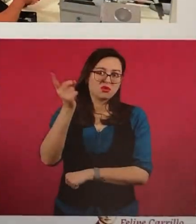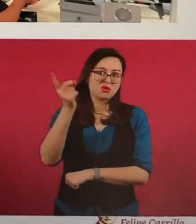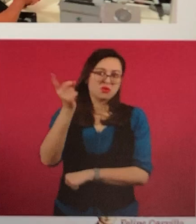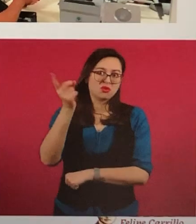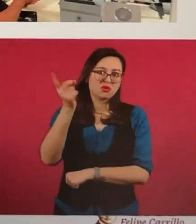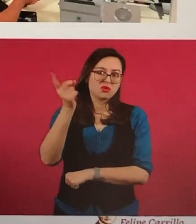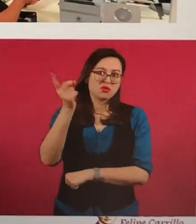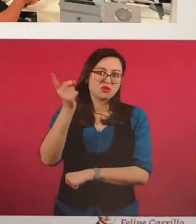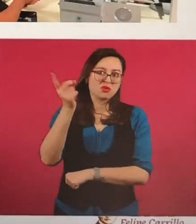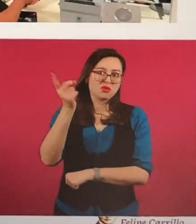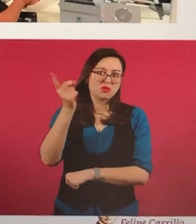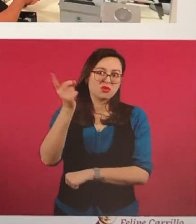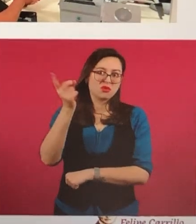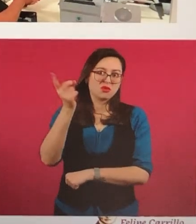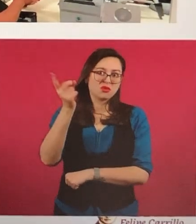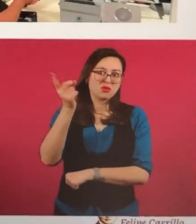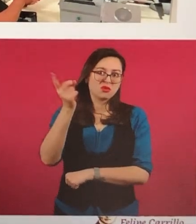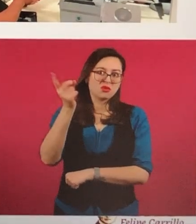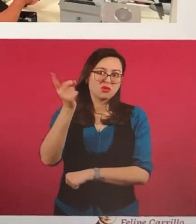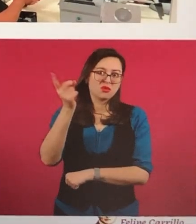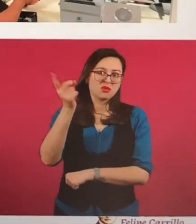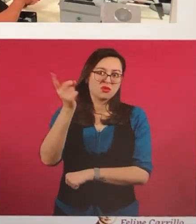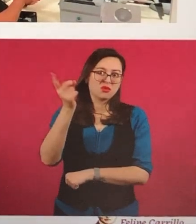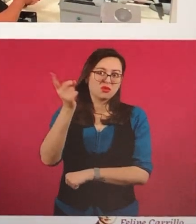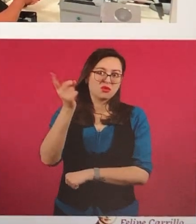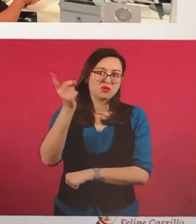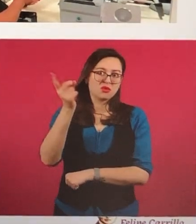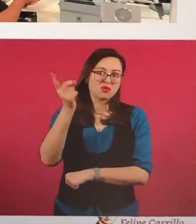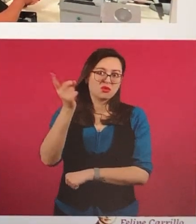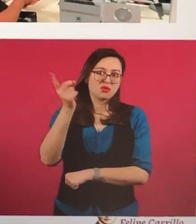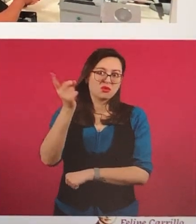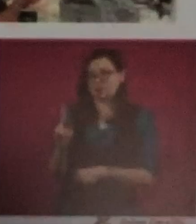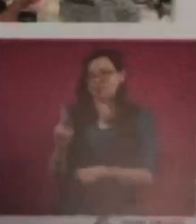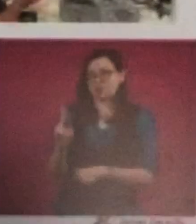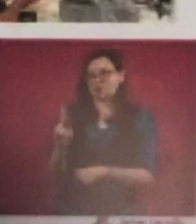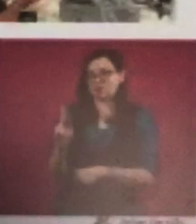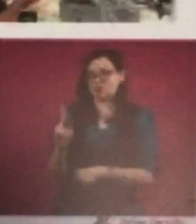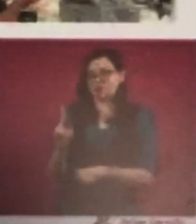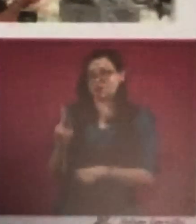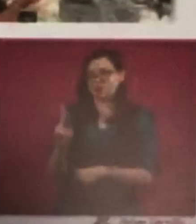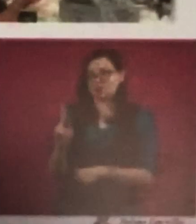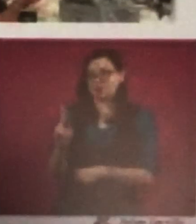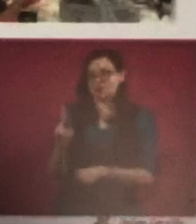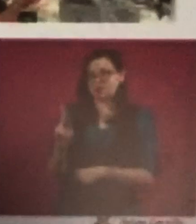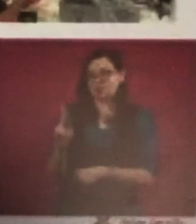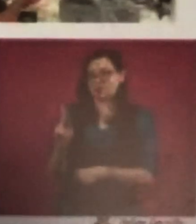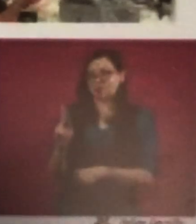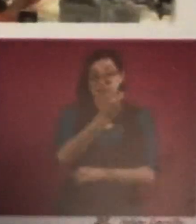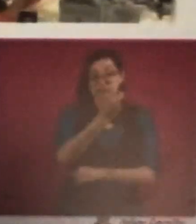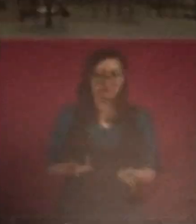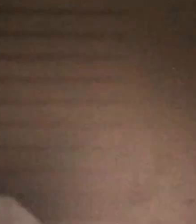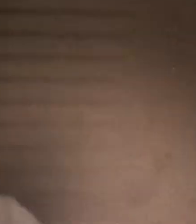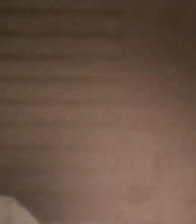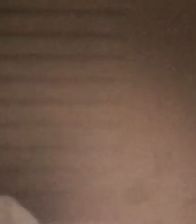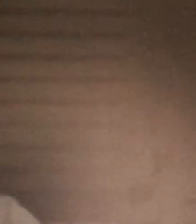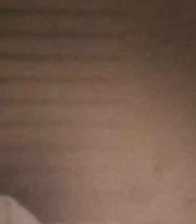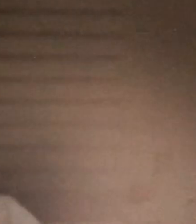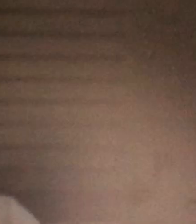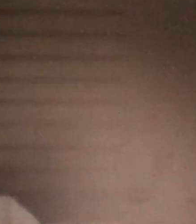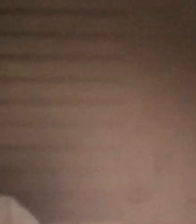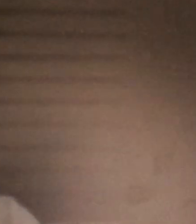por, por este, por paisanos que radican en los Estados Unidos y que me parece,